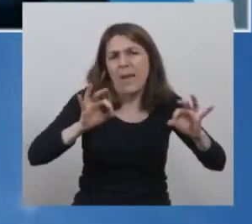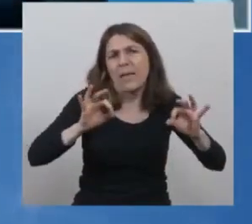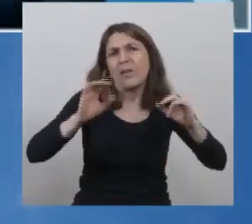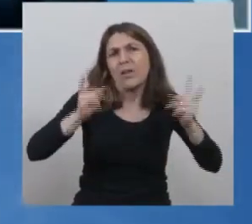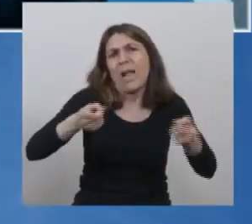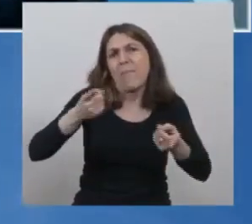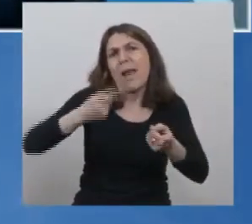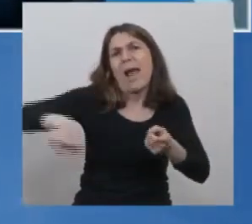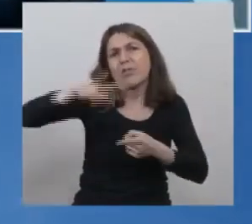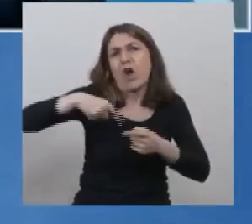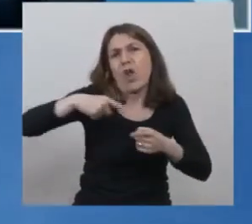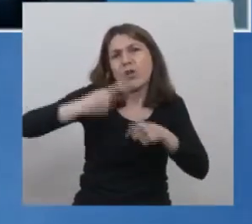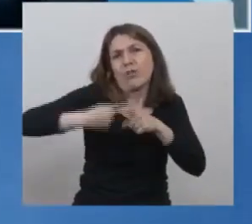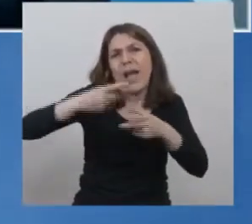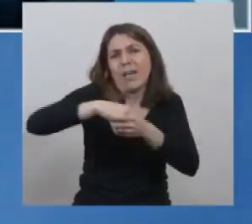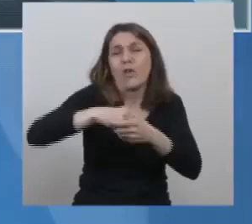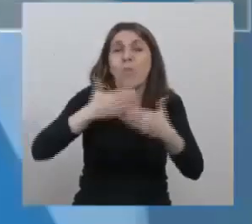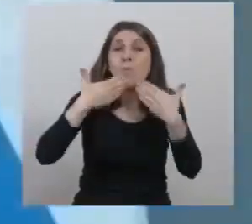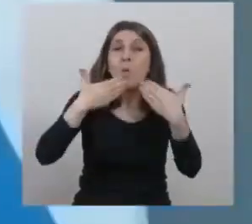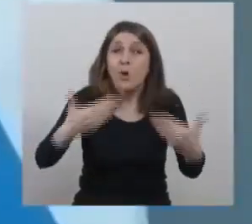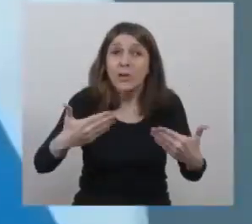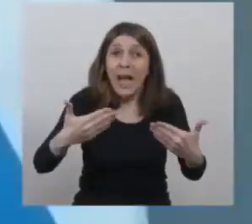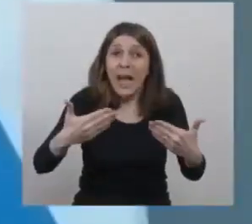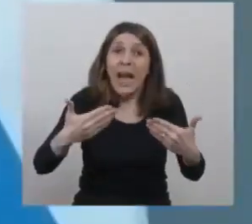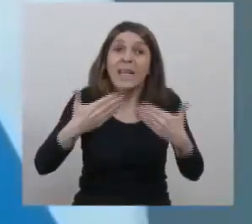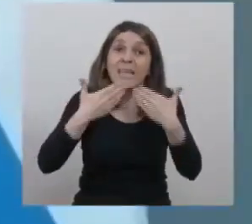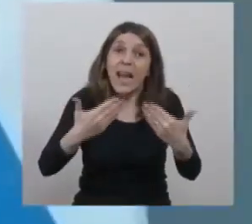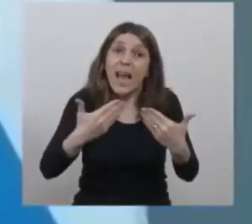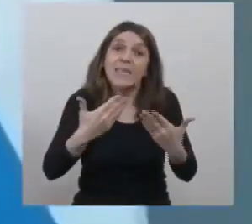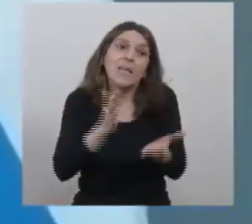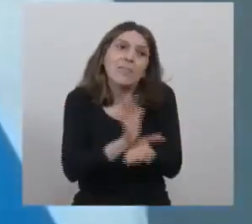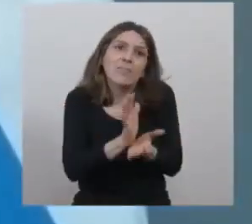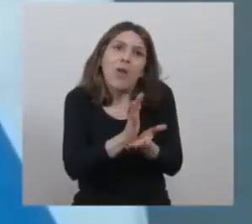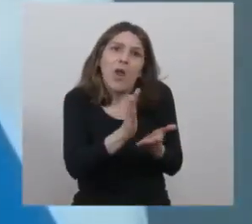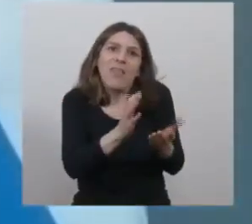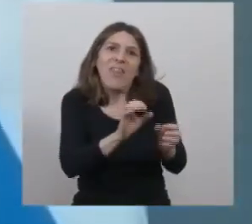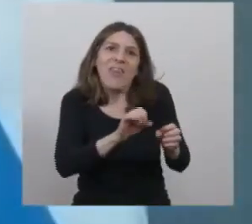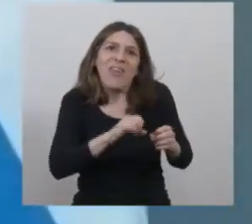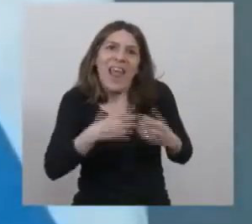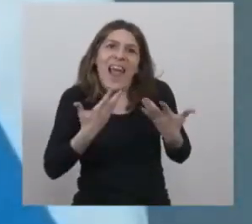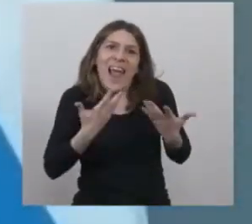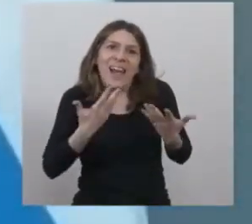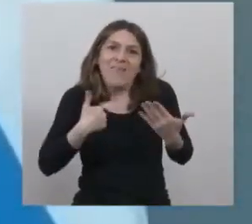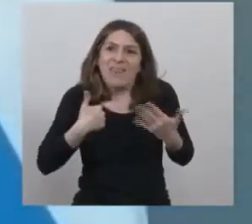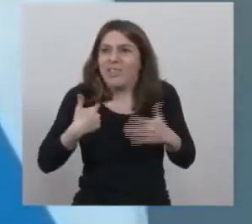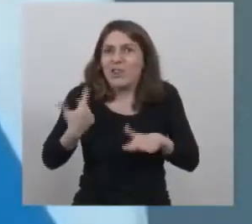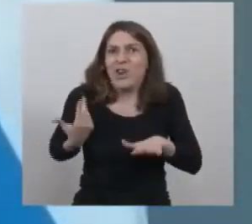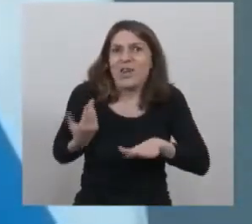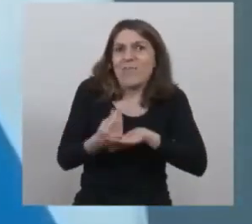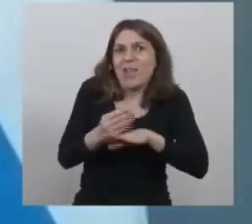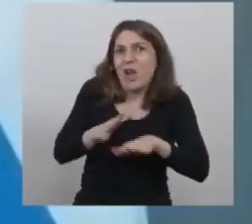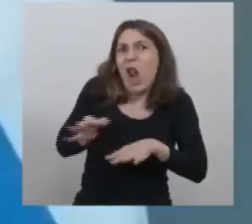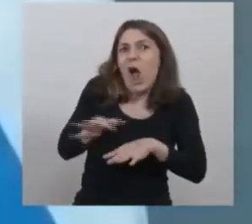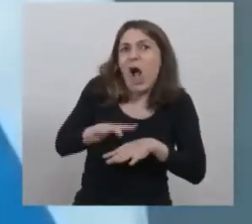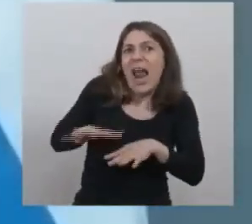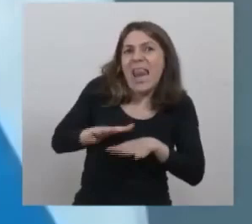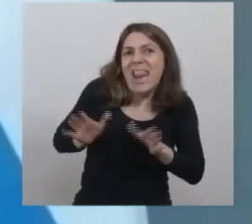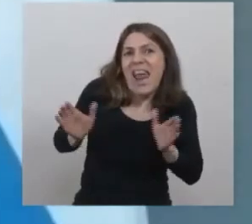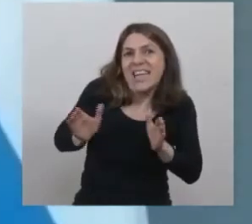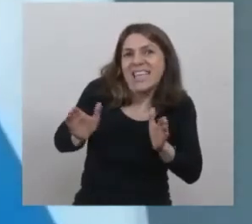ese acto. Muchísimas gracias por permitirme y estar en representación de una localidad pequeña